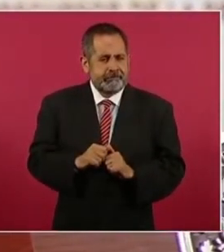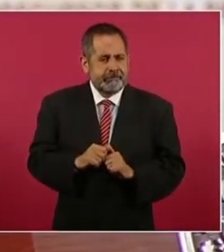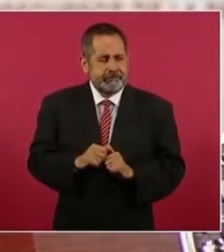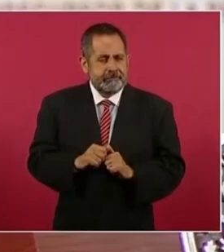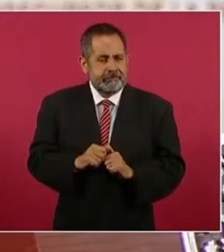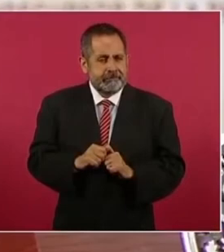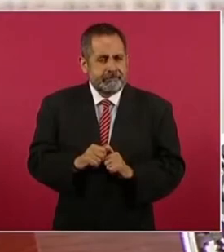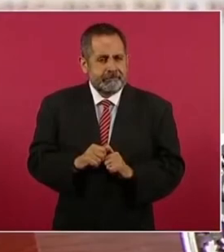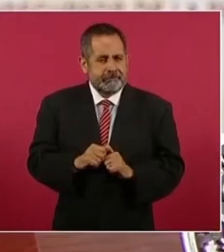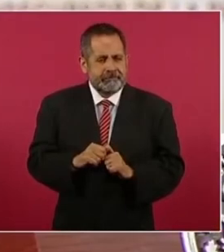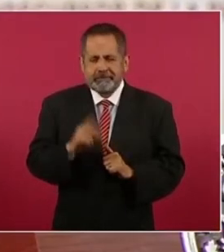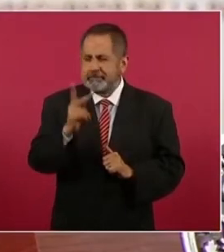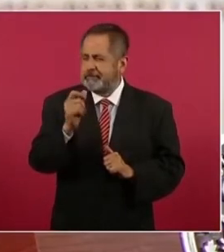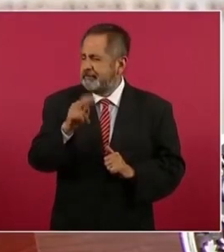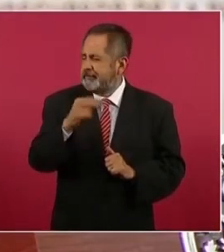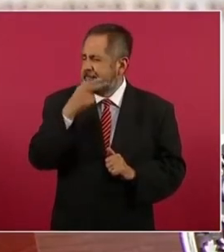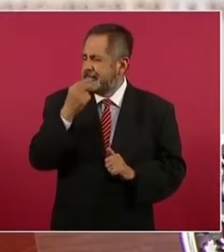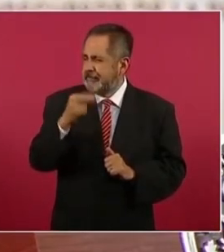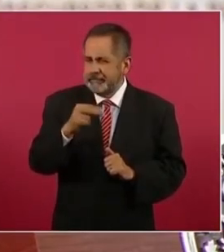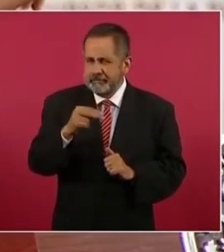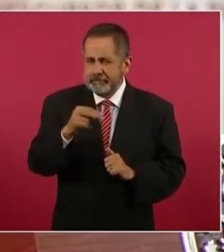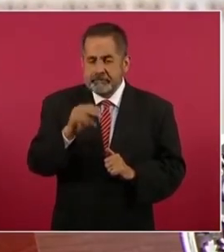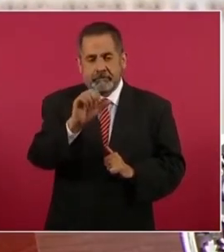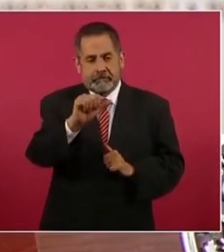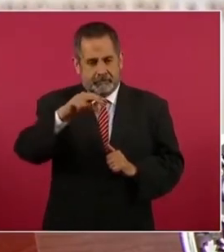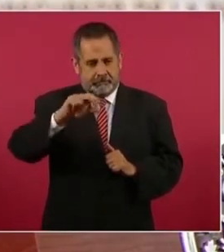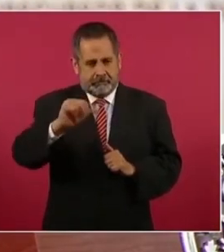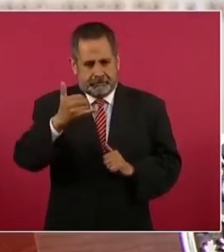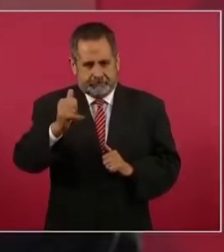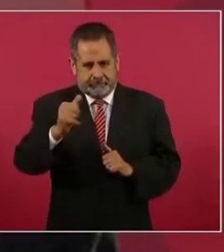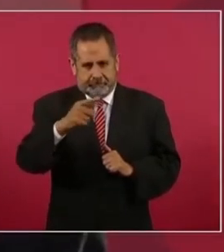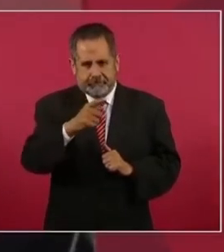el del PAN, Anaya,